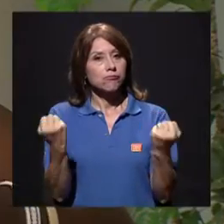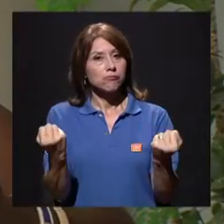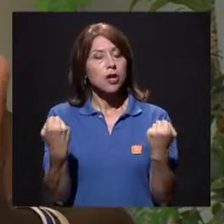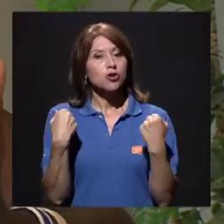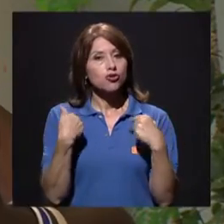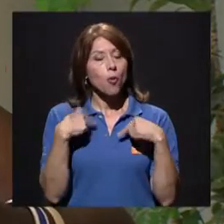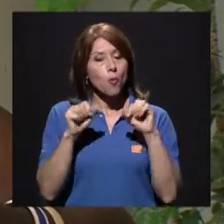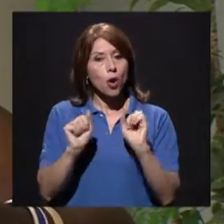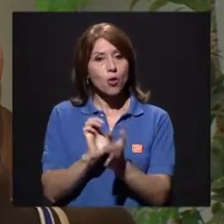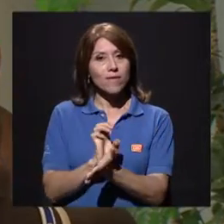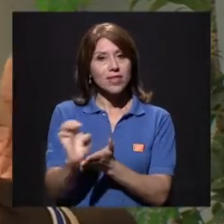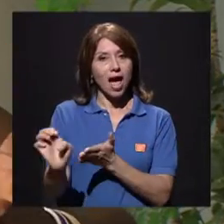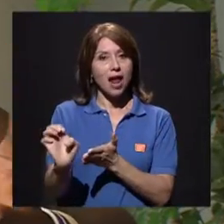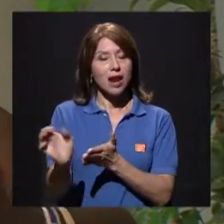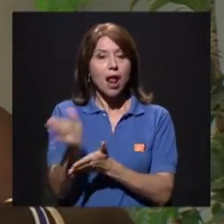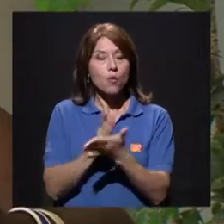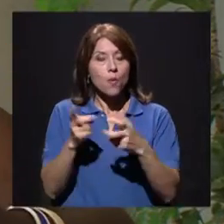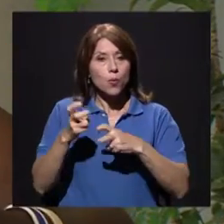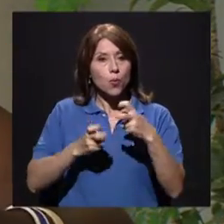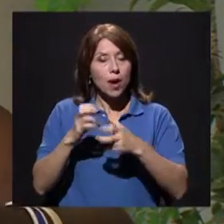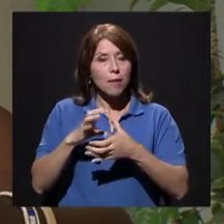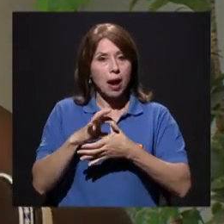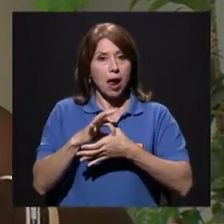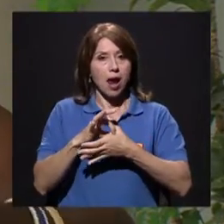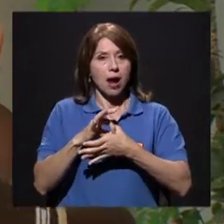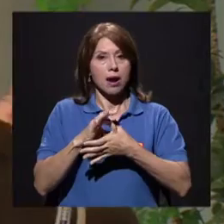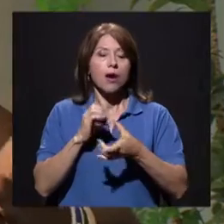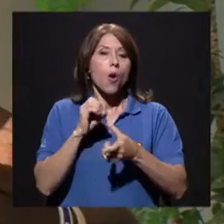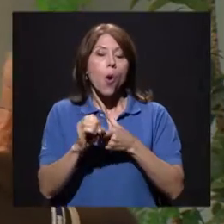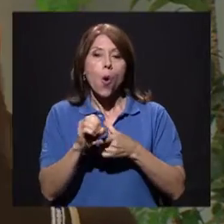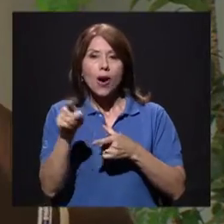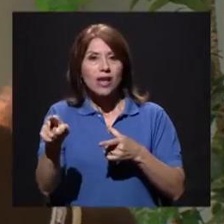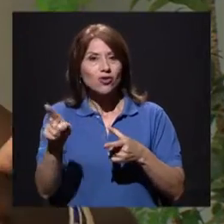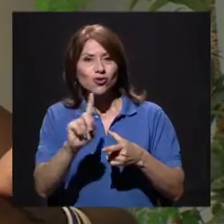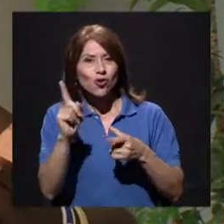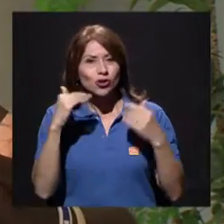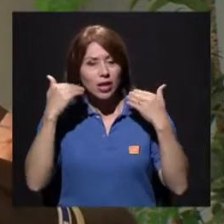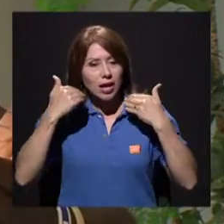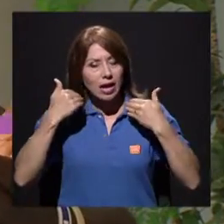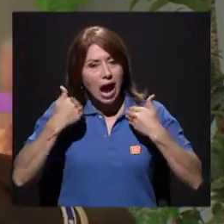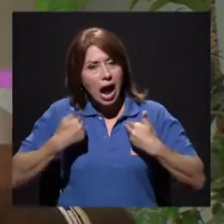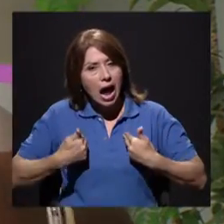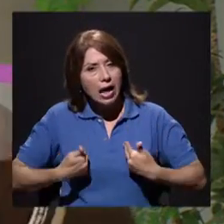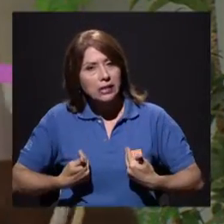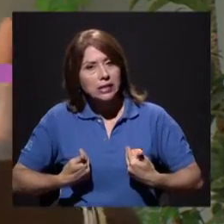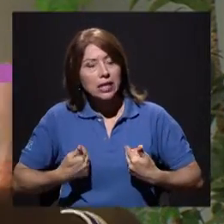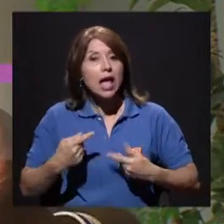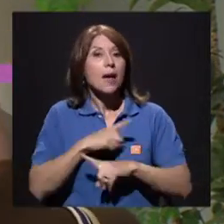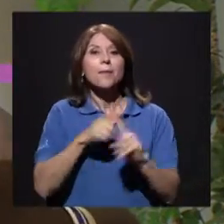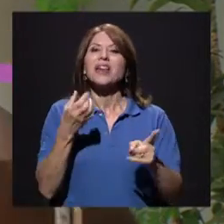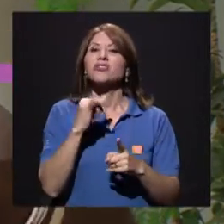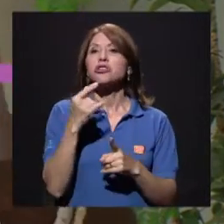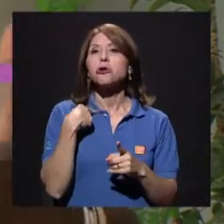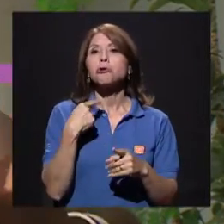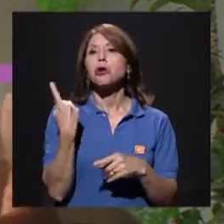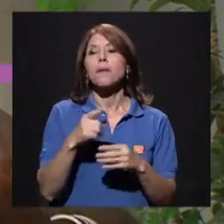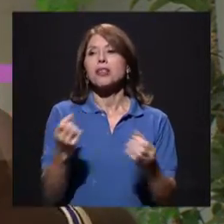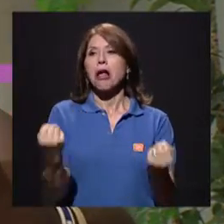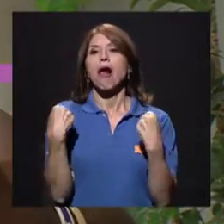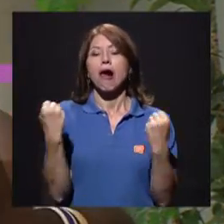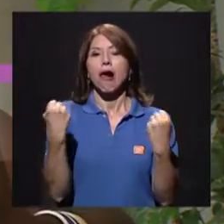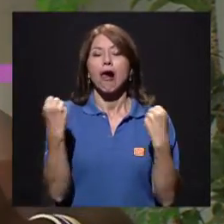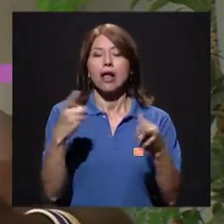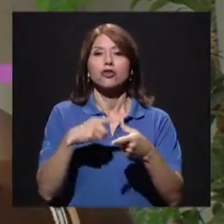¿verdad? O que haya cansancio. Y si no lo hago así, voy a meter a los músculos en fatiga. Y es ahí donde vienen las